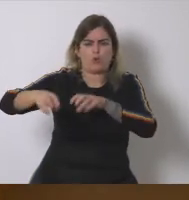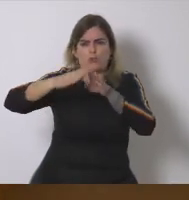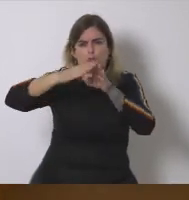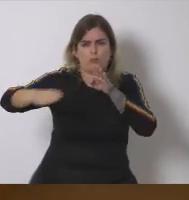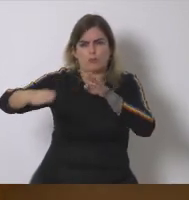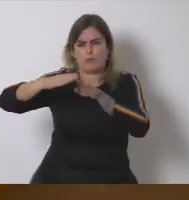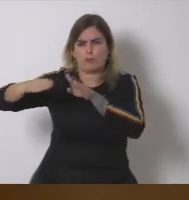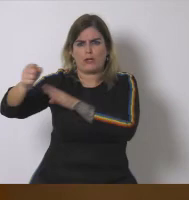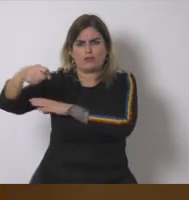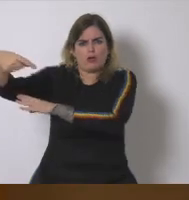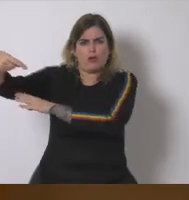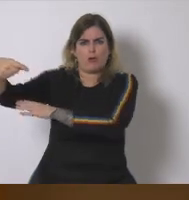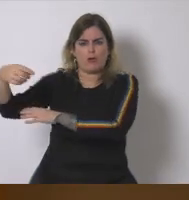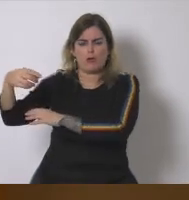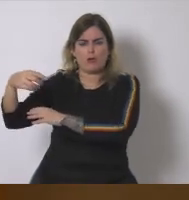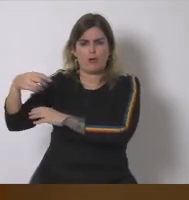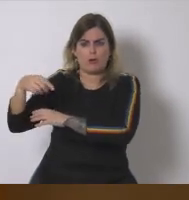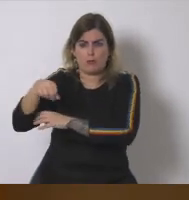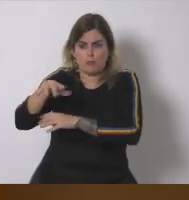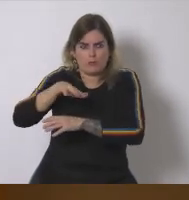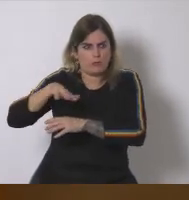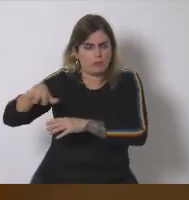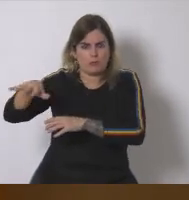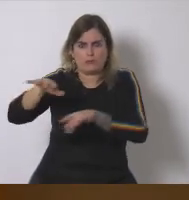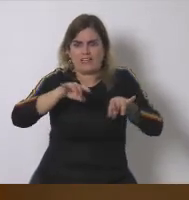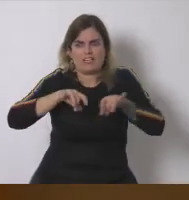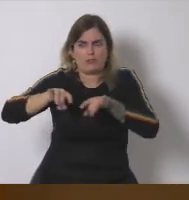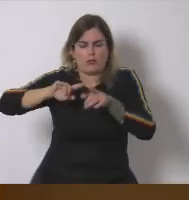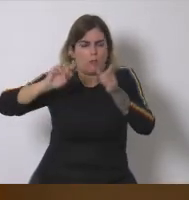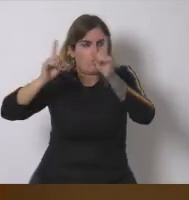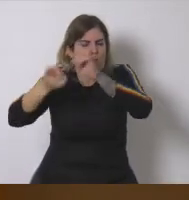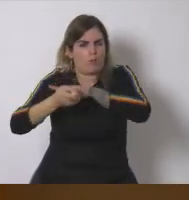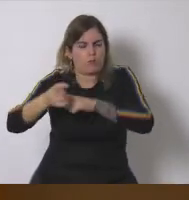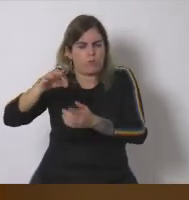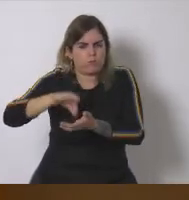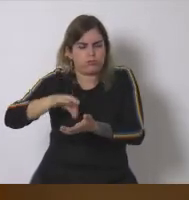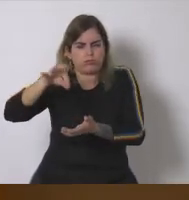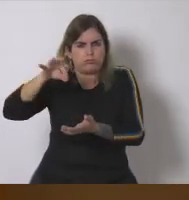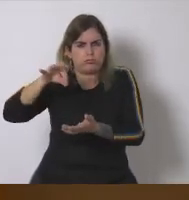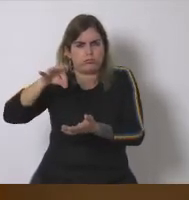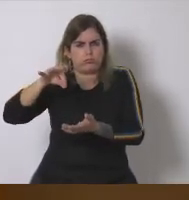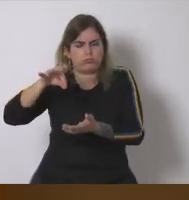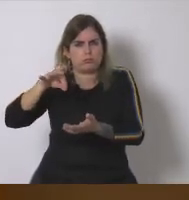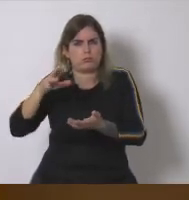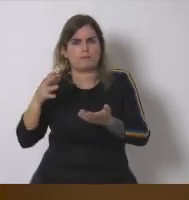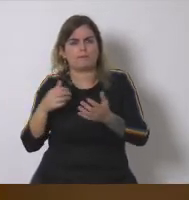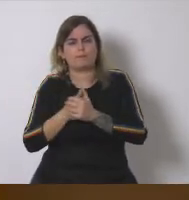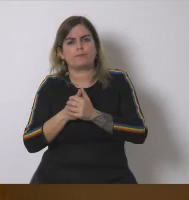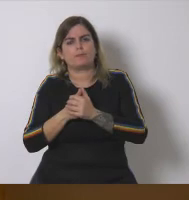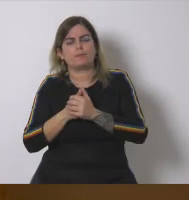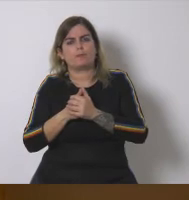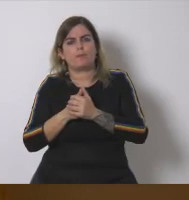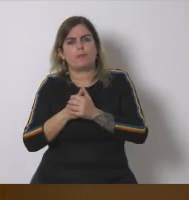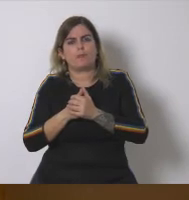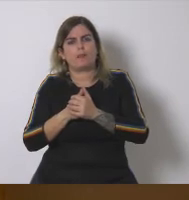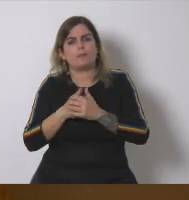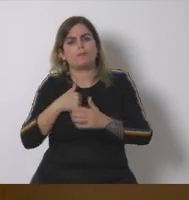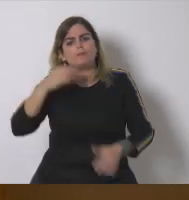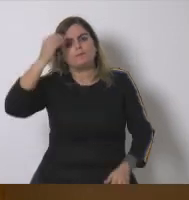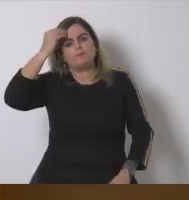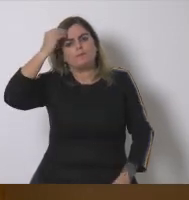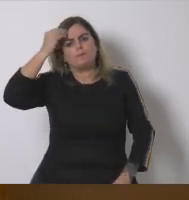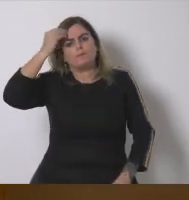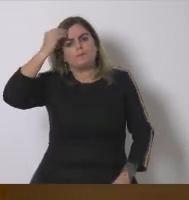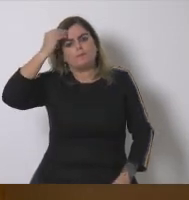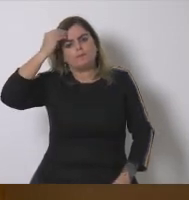eólicos pero también de los huertos fotovoltaicos que pueden cambiar el territorio